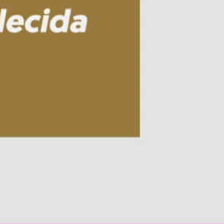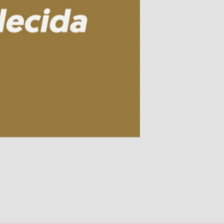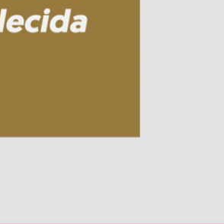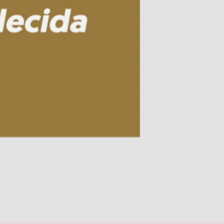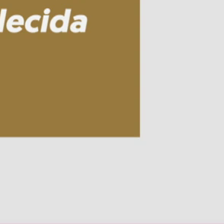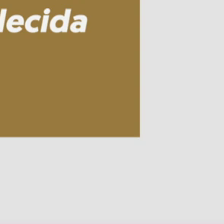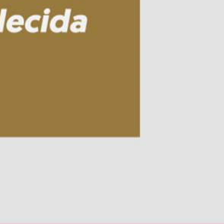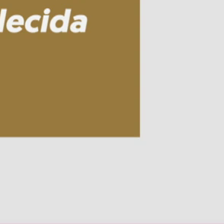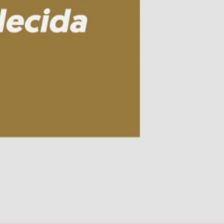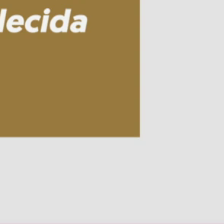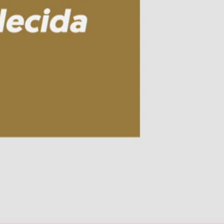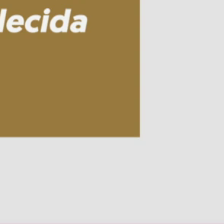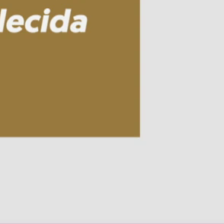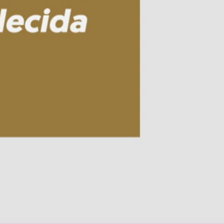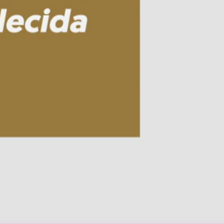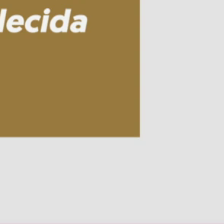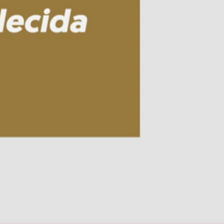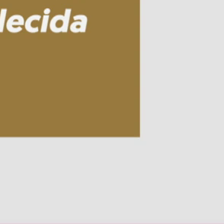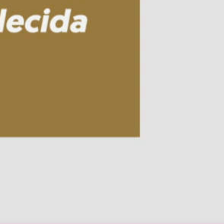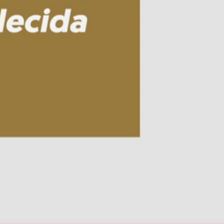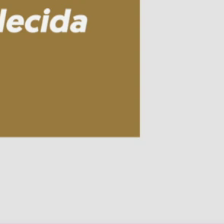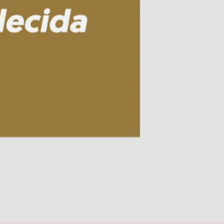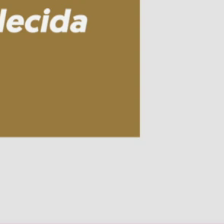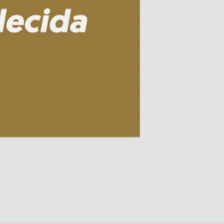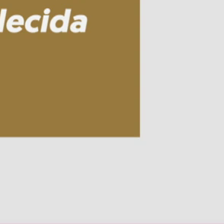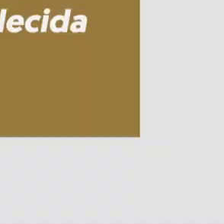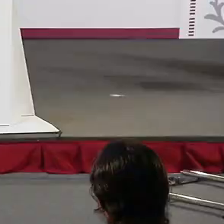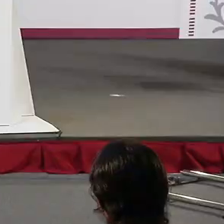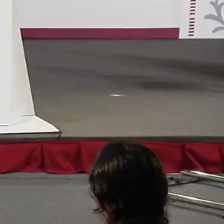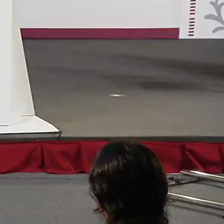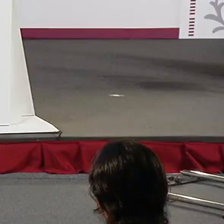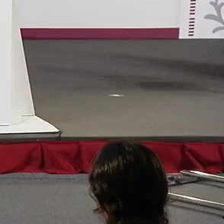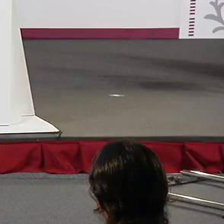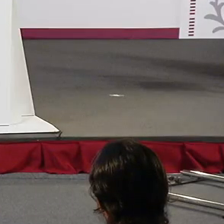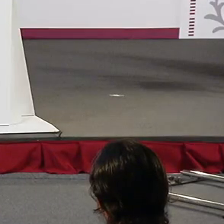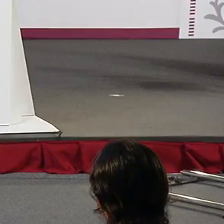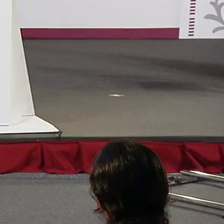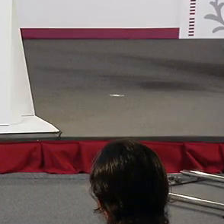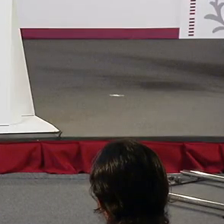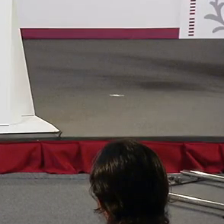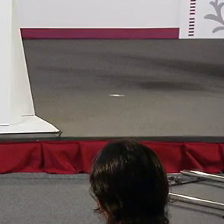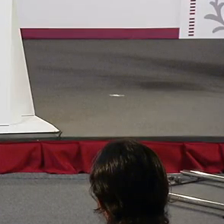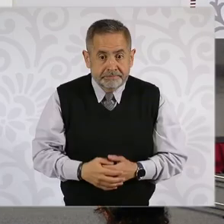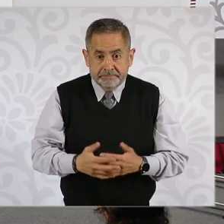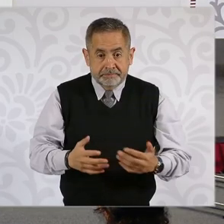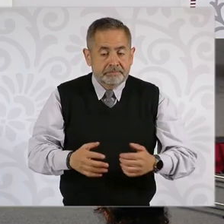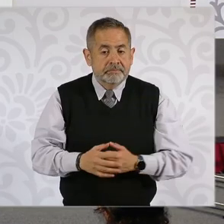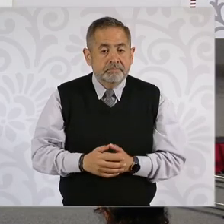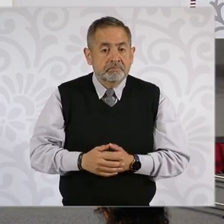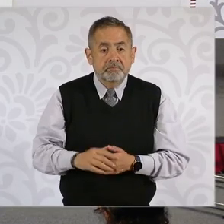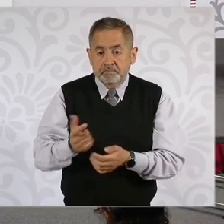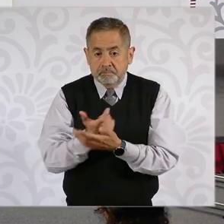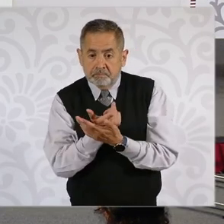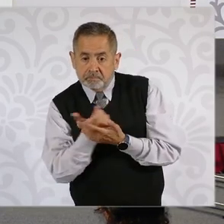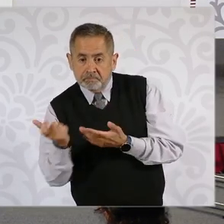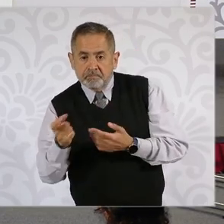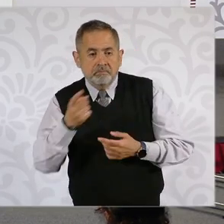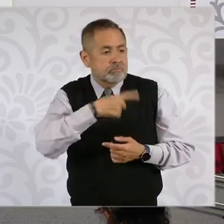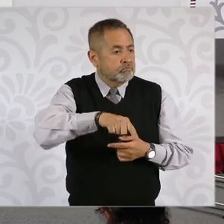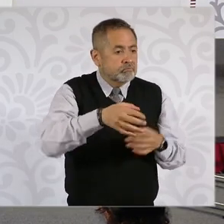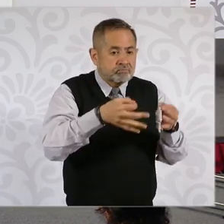República en el presupuesto correspondiente. Bueno, pues el salario de los